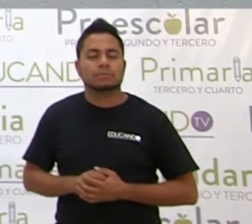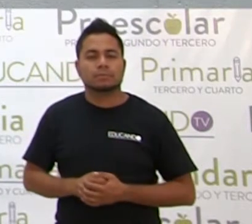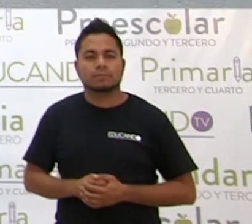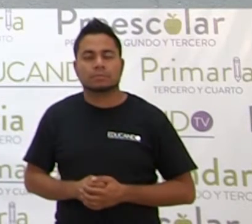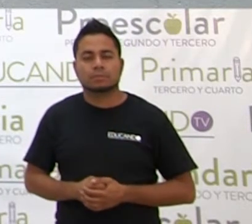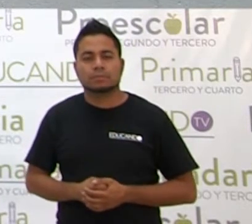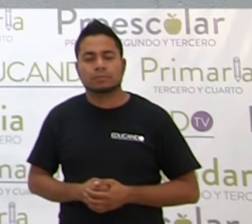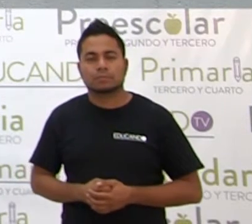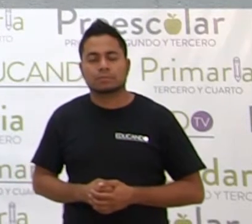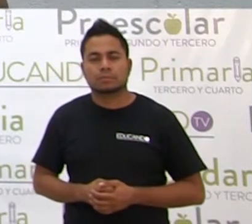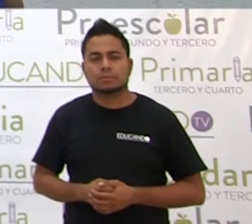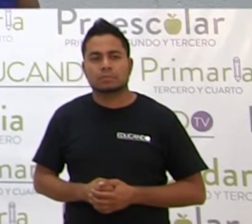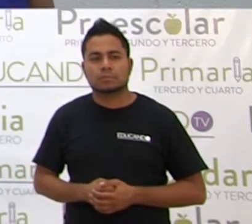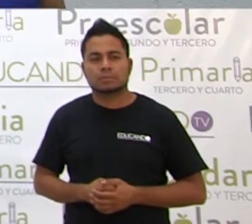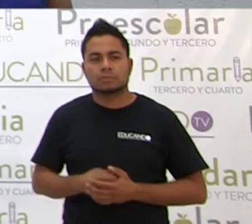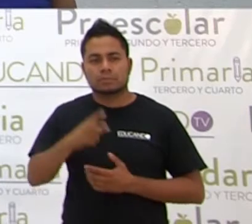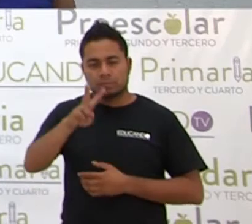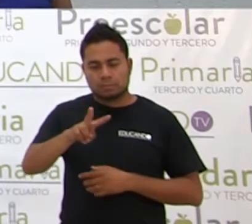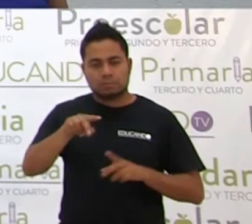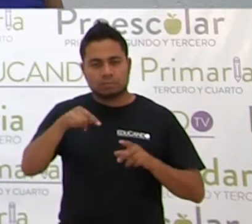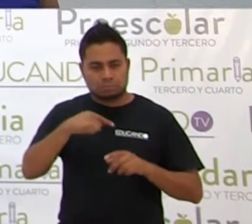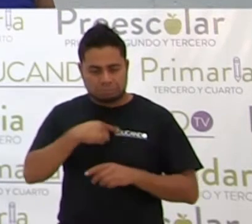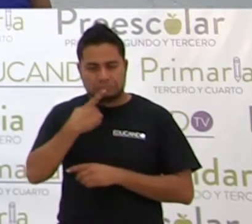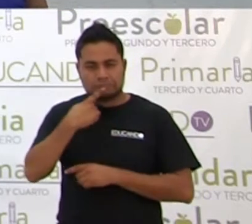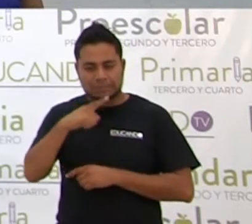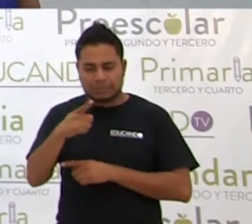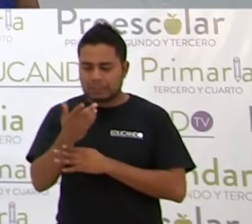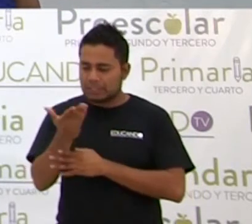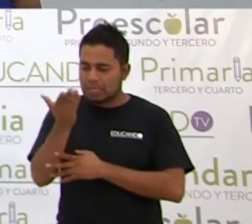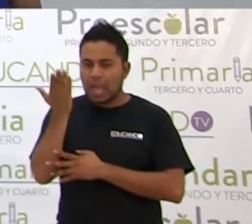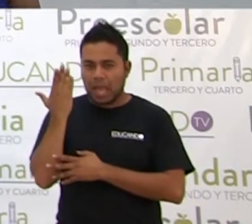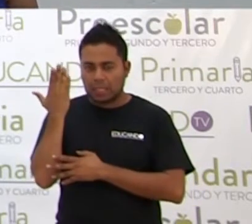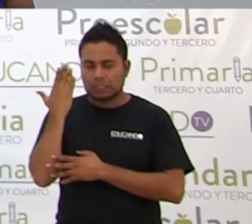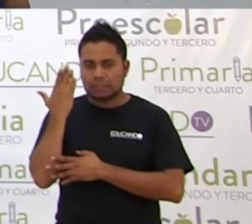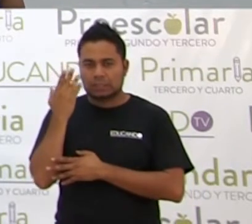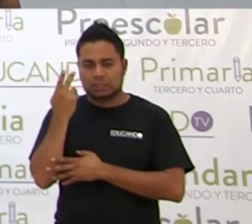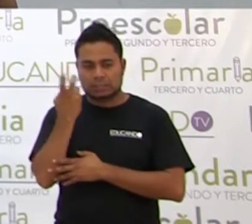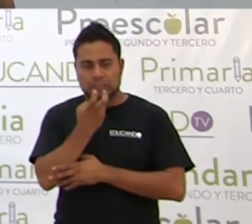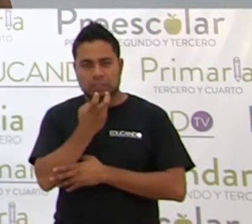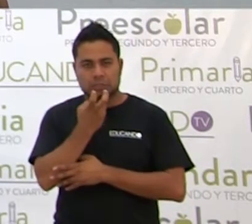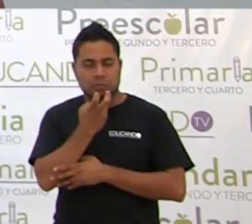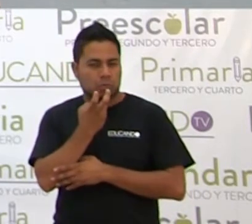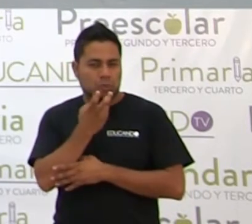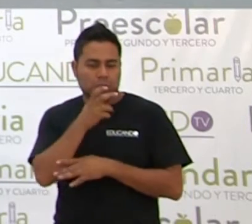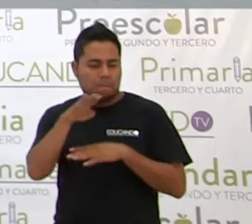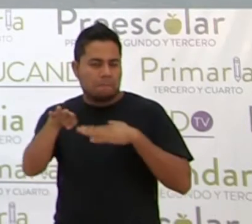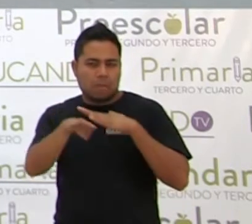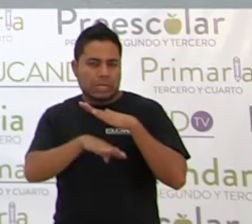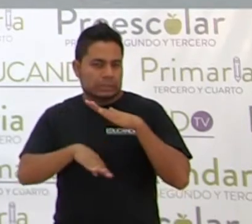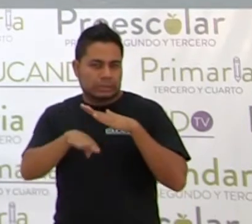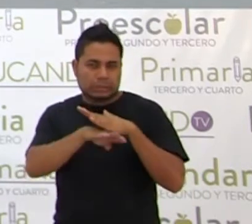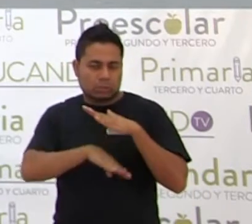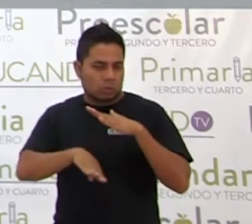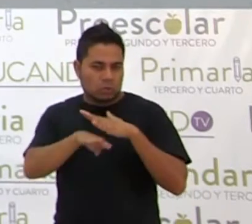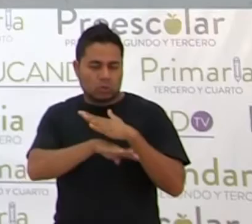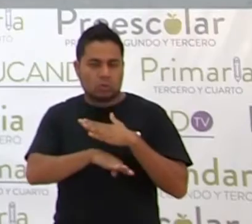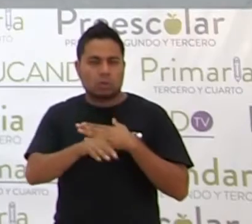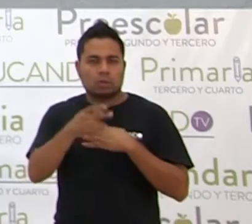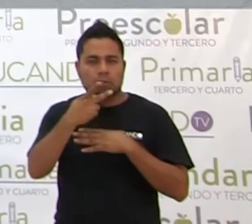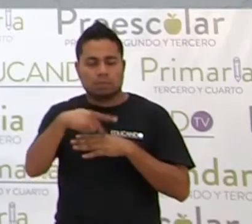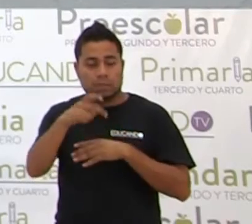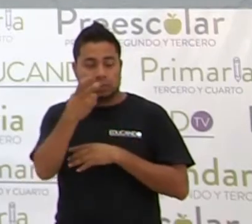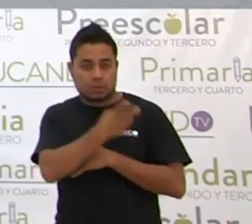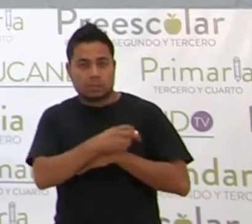De hecho, como yo les decía anteriormente, ¿sí? Estas son operaciones básicas, pero son operaciones